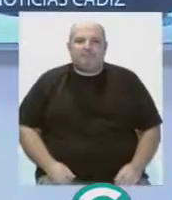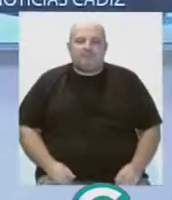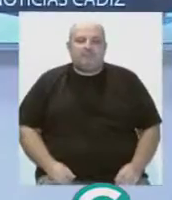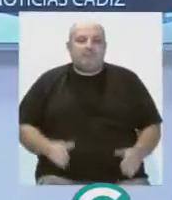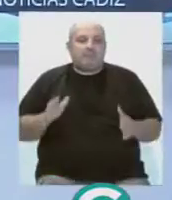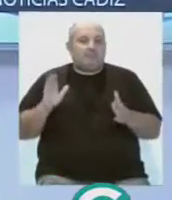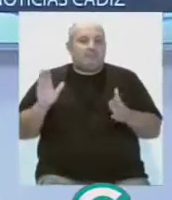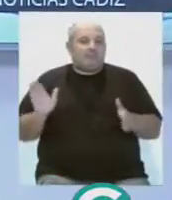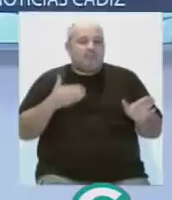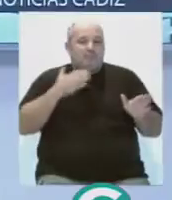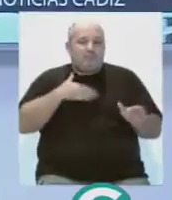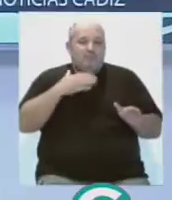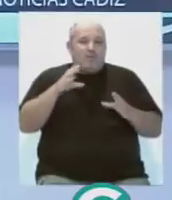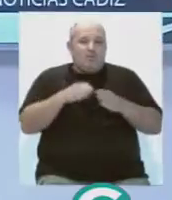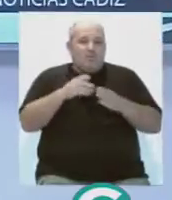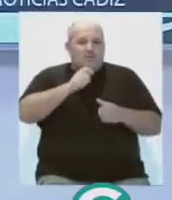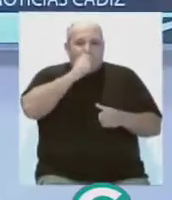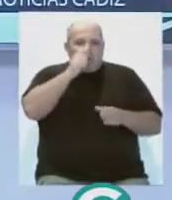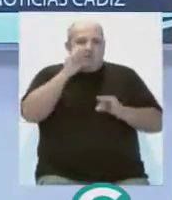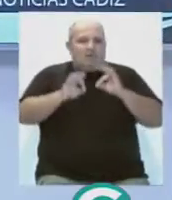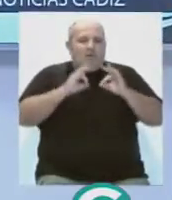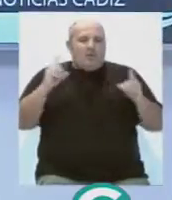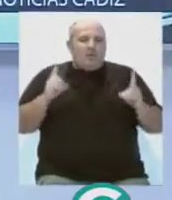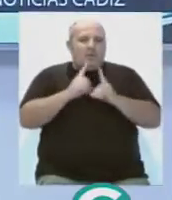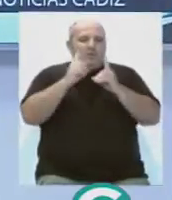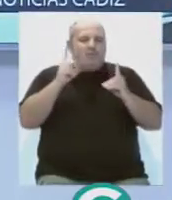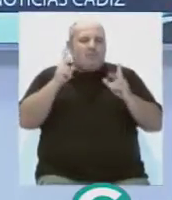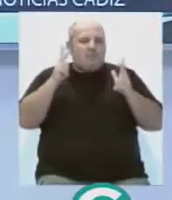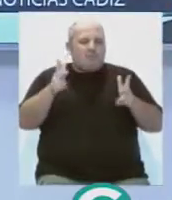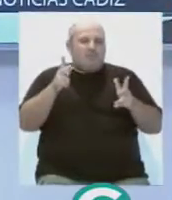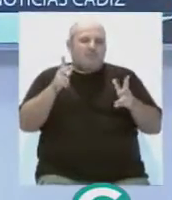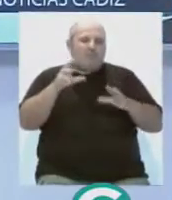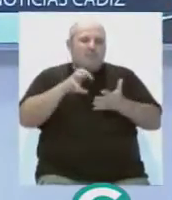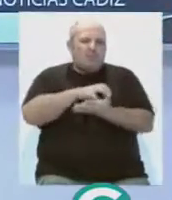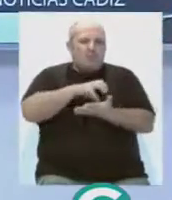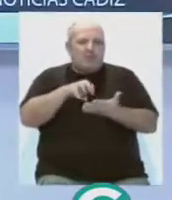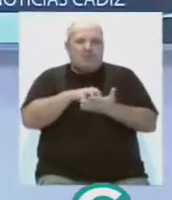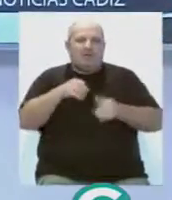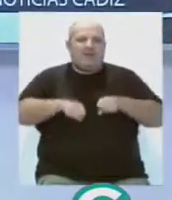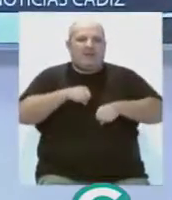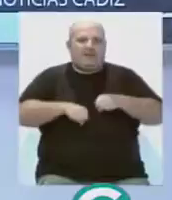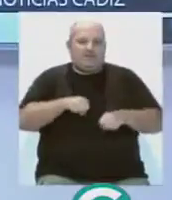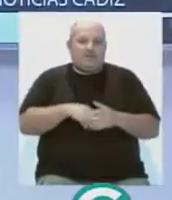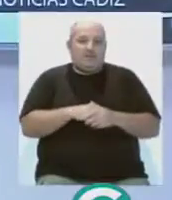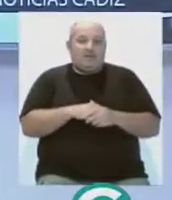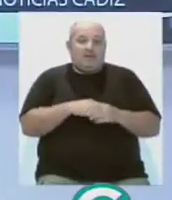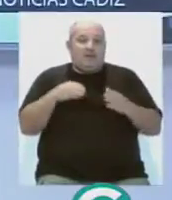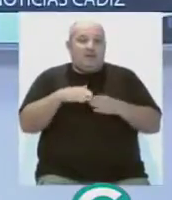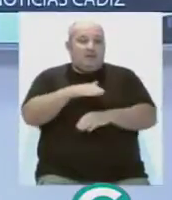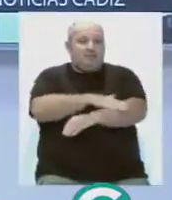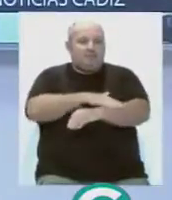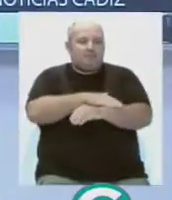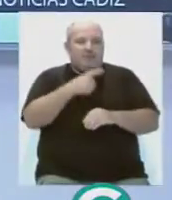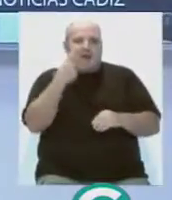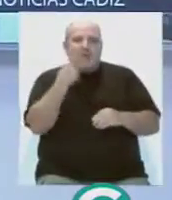Seguimos con más asuntos del día. El Grupo Socialista organiza un encuentro con hosteleros para resolver dudas sobre el carril bici. Desde el equipo de gobierno